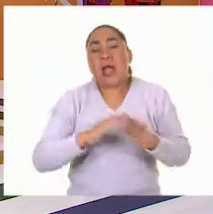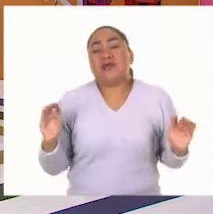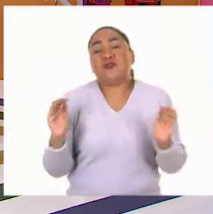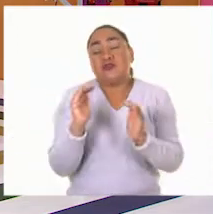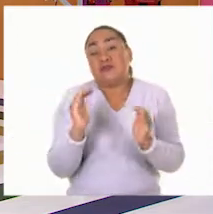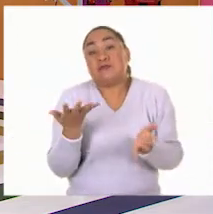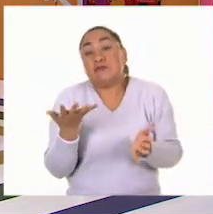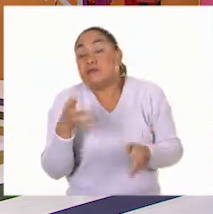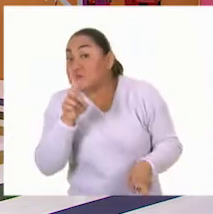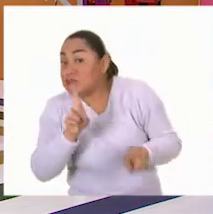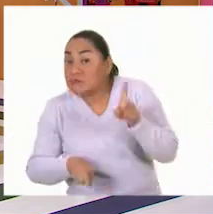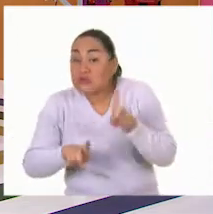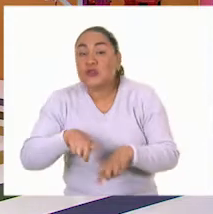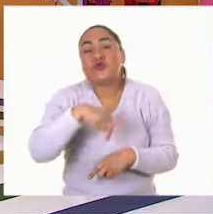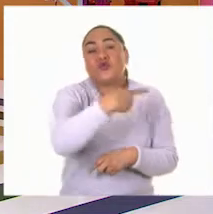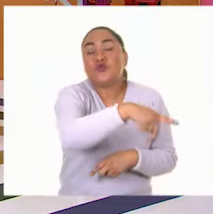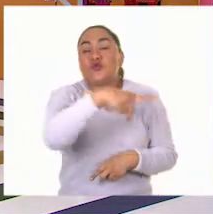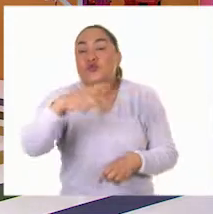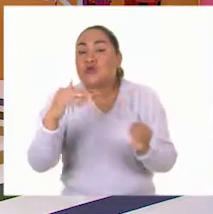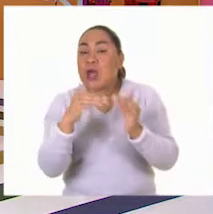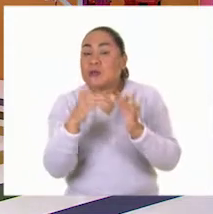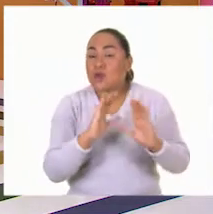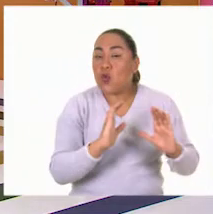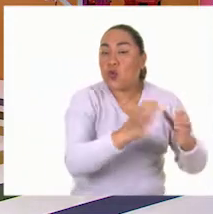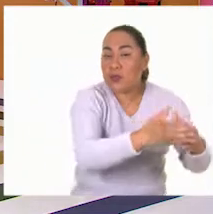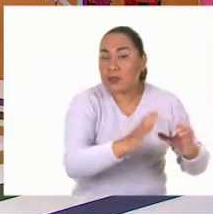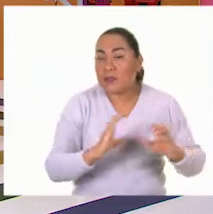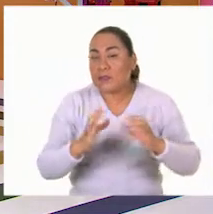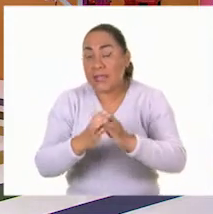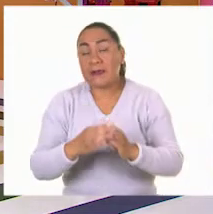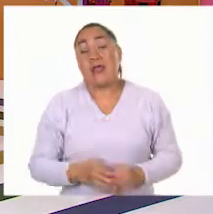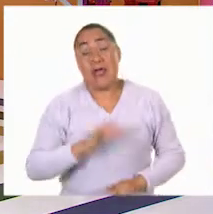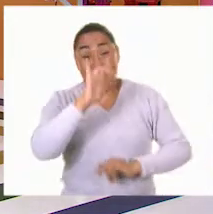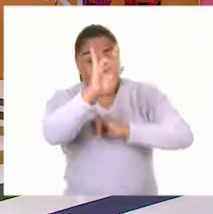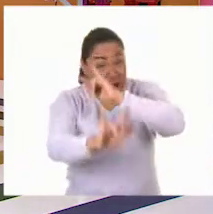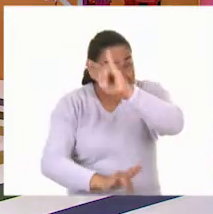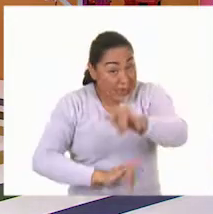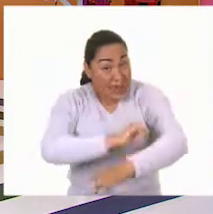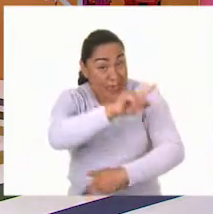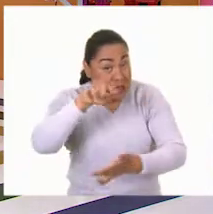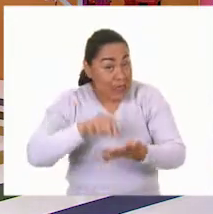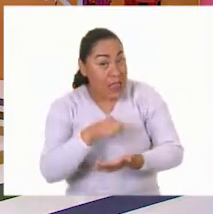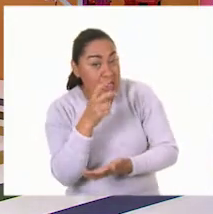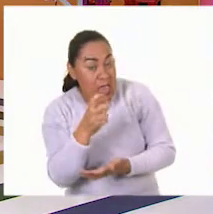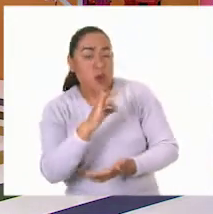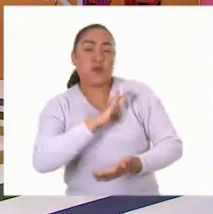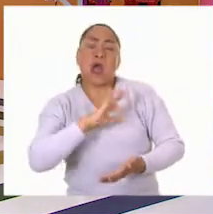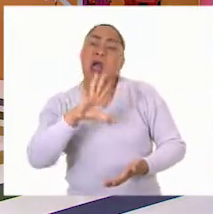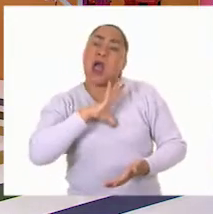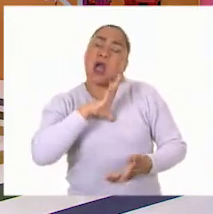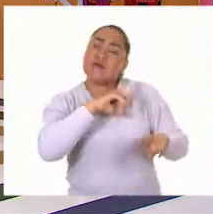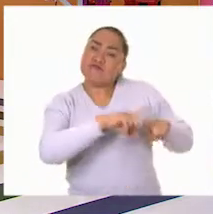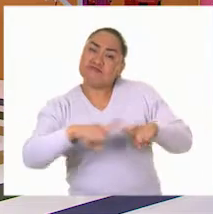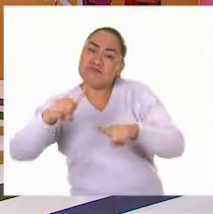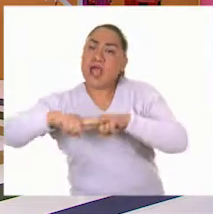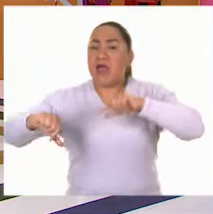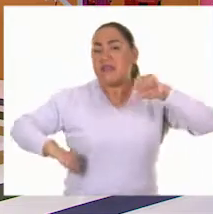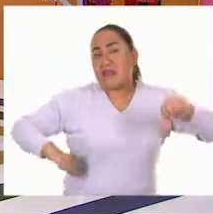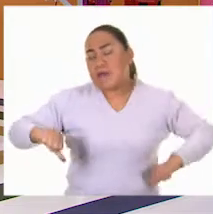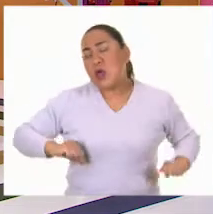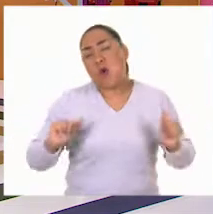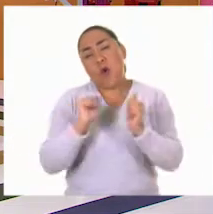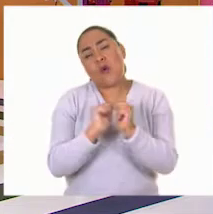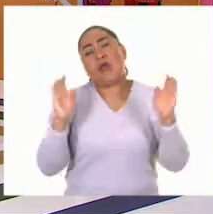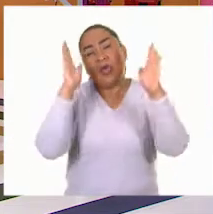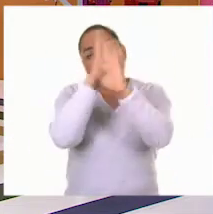encontremos. Las ferias son lugares en donde nosotros podemos realizar diferentes actividades recreativas en familia